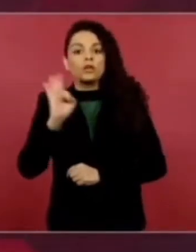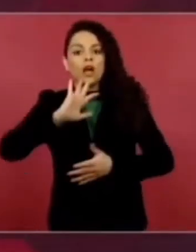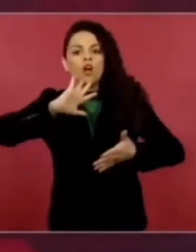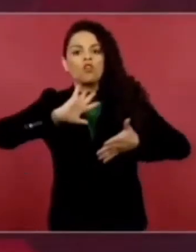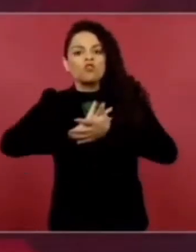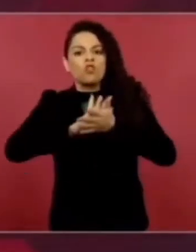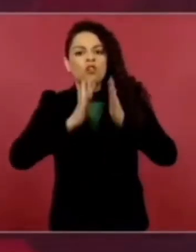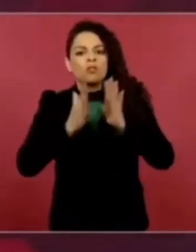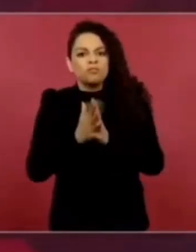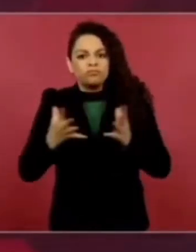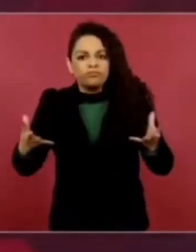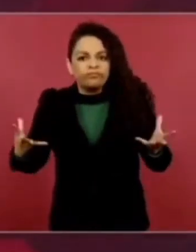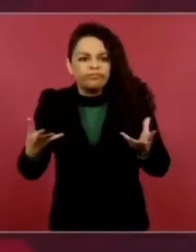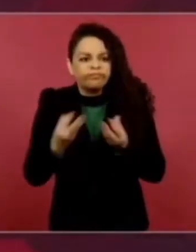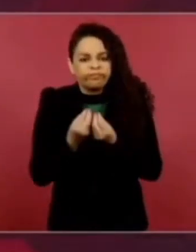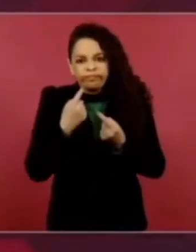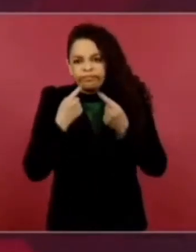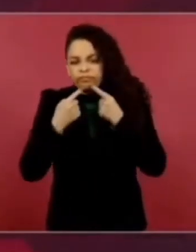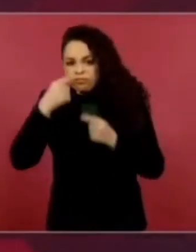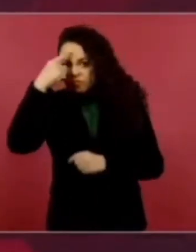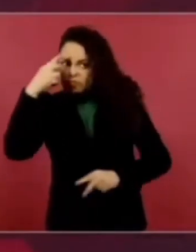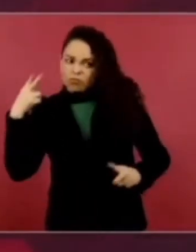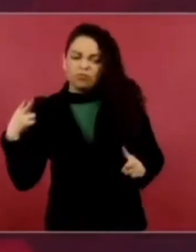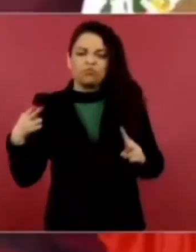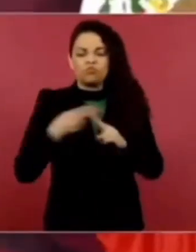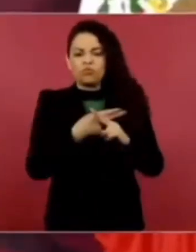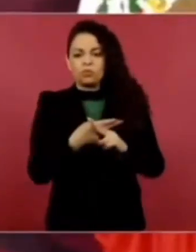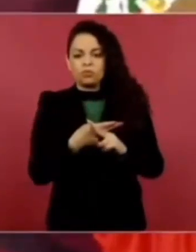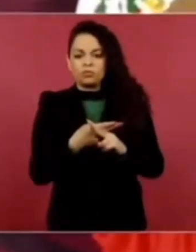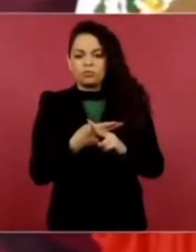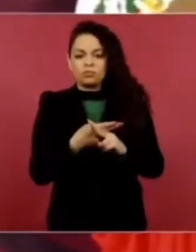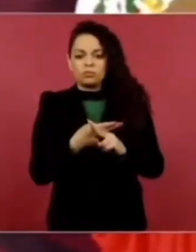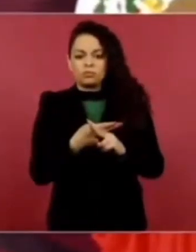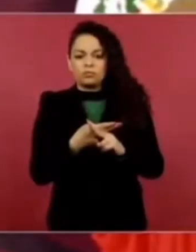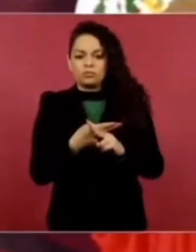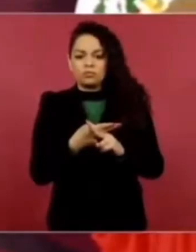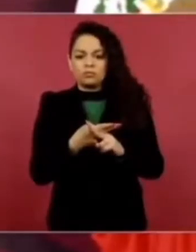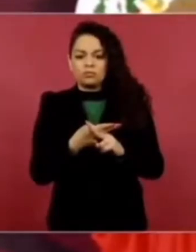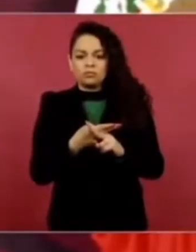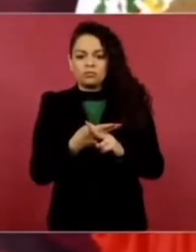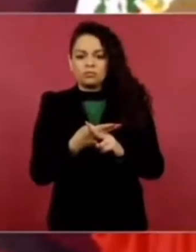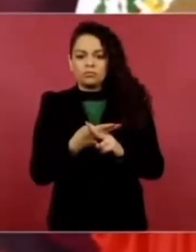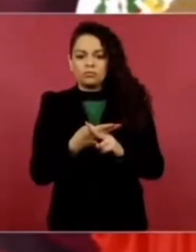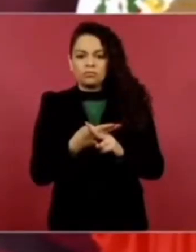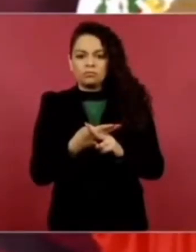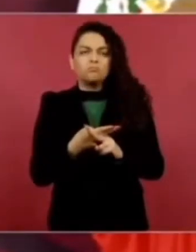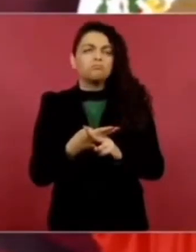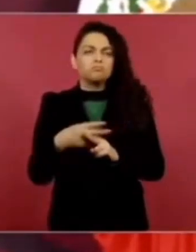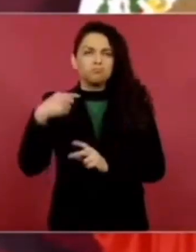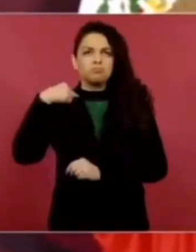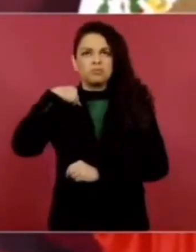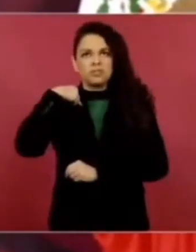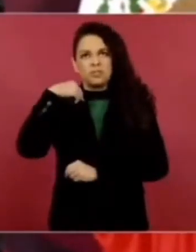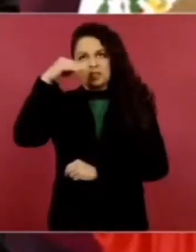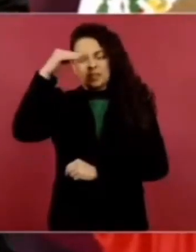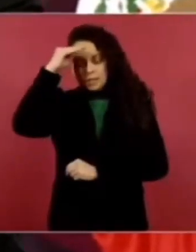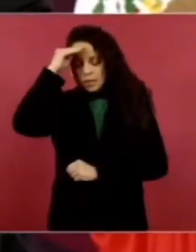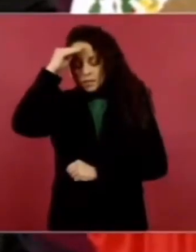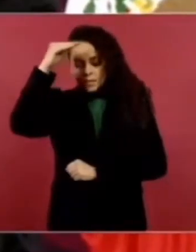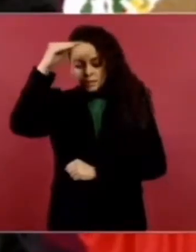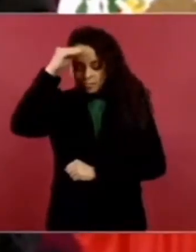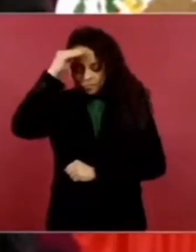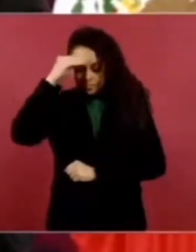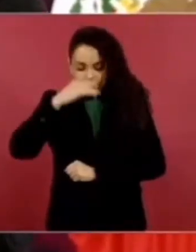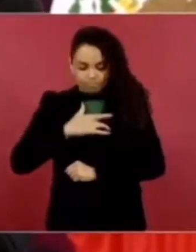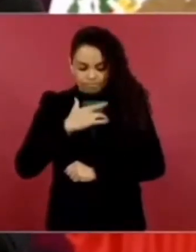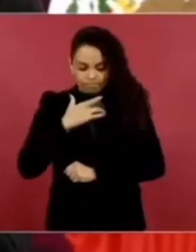Yo llegué a la conclusión desde hace tiempo que se trató de un crimen de Estado y que los crímenes de Estado,